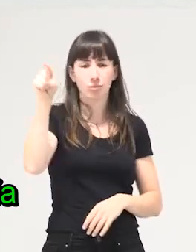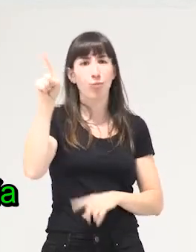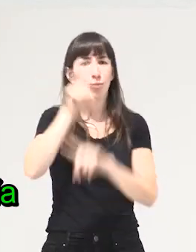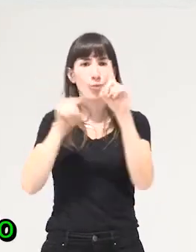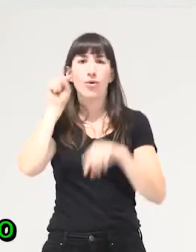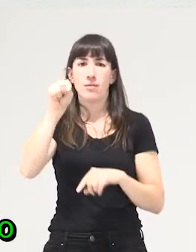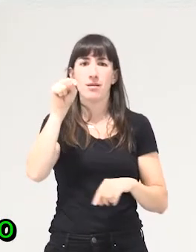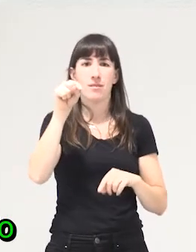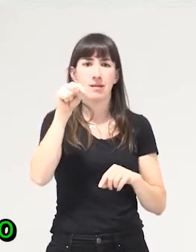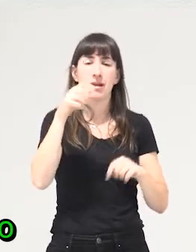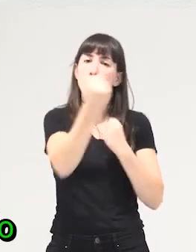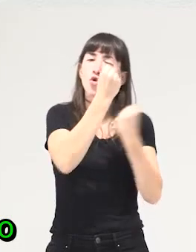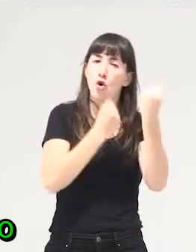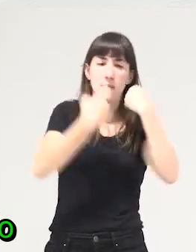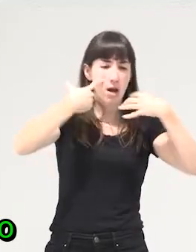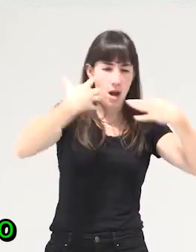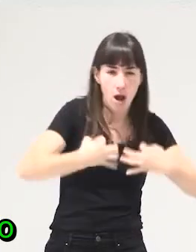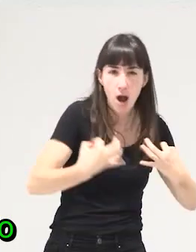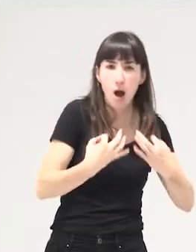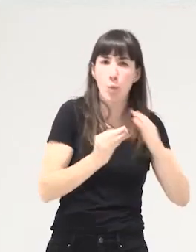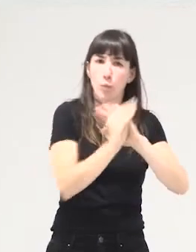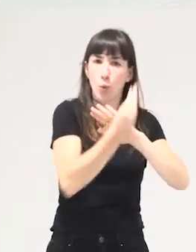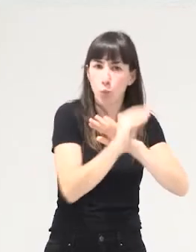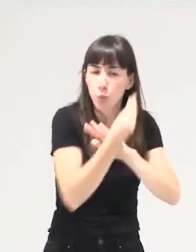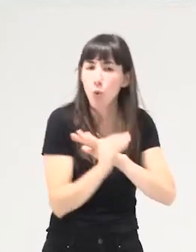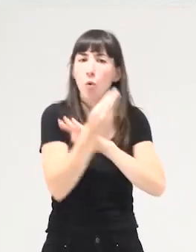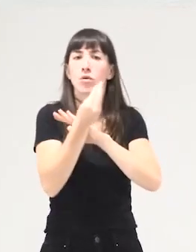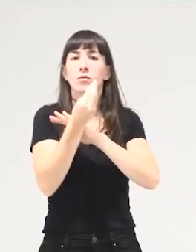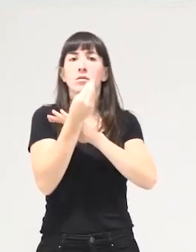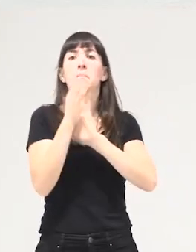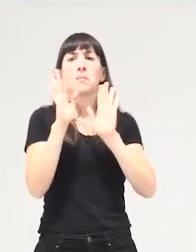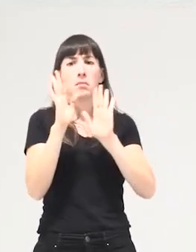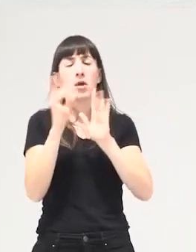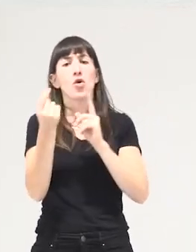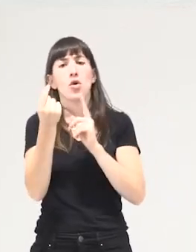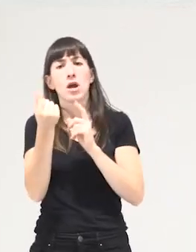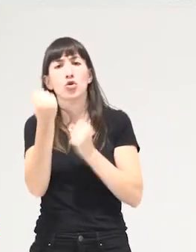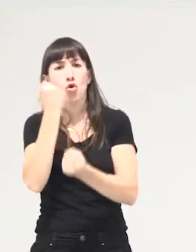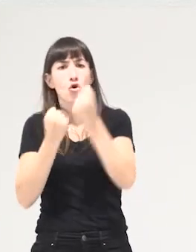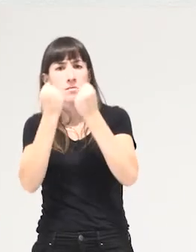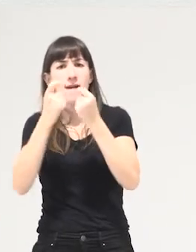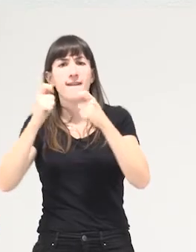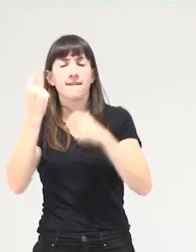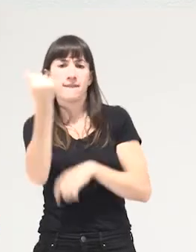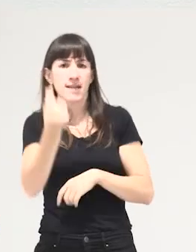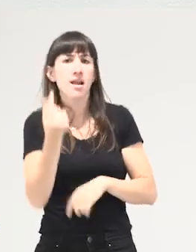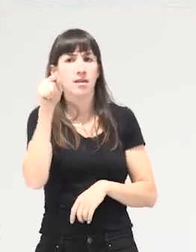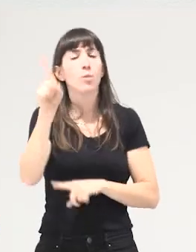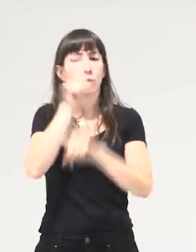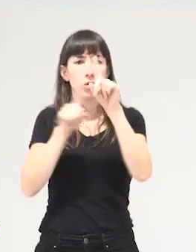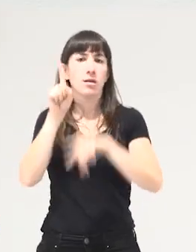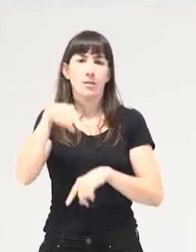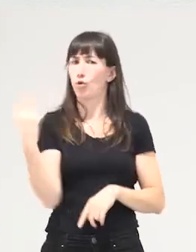productiva que llaman y no solo el capitalismo financiarizado y la economía neoliberal que tenemos a día de hoy entonces lo que tenemos es